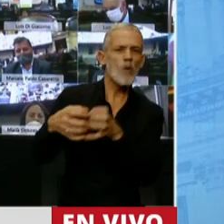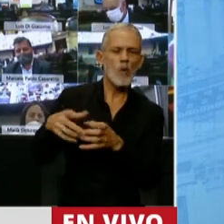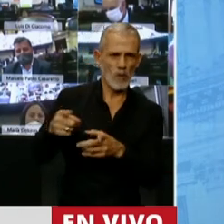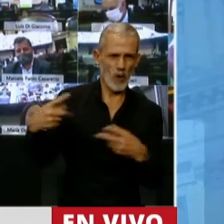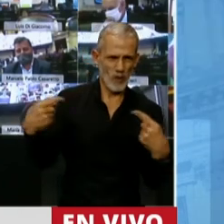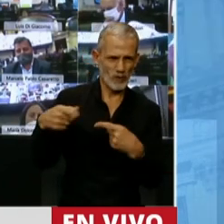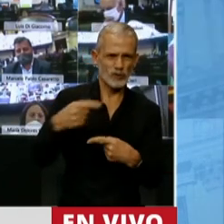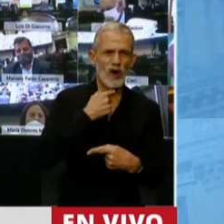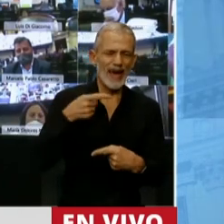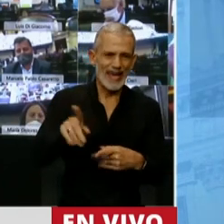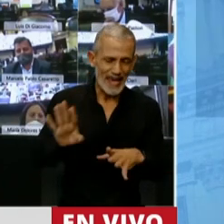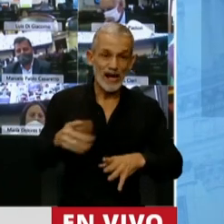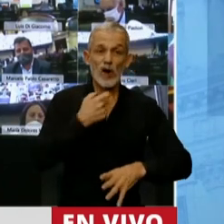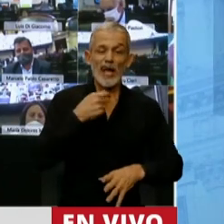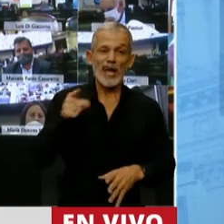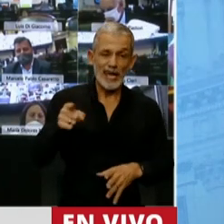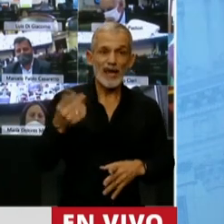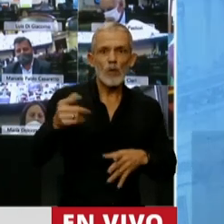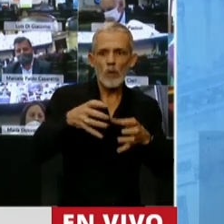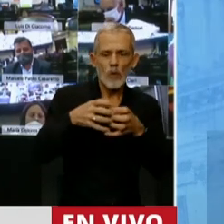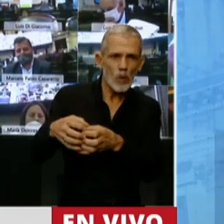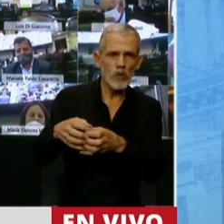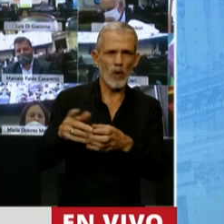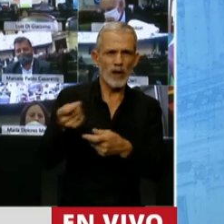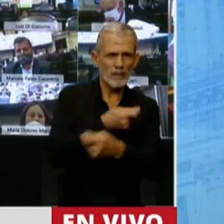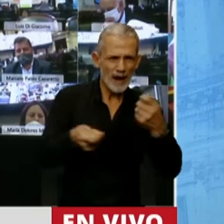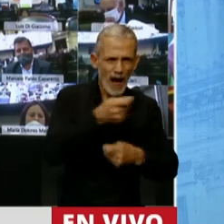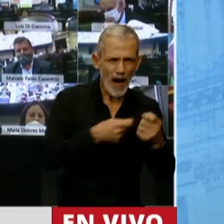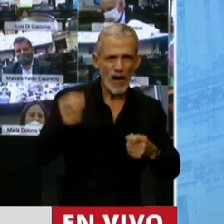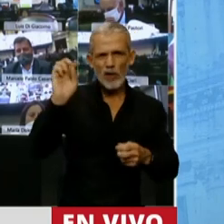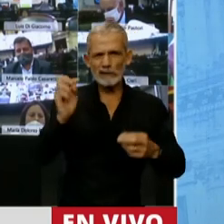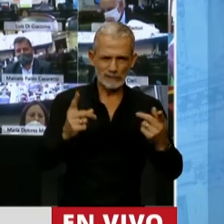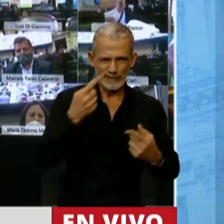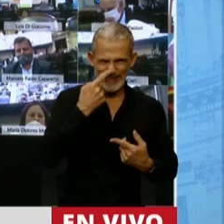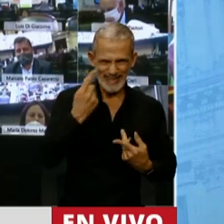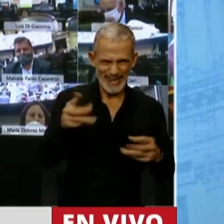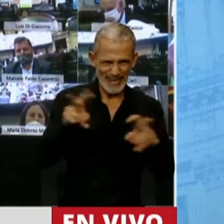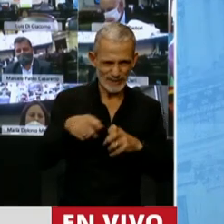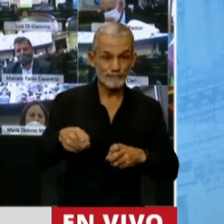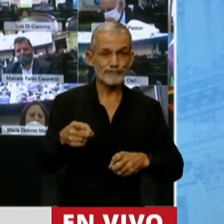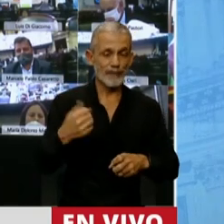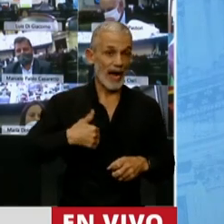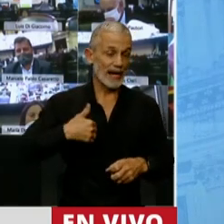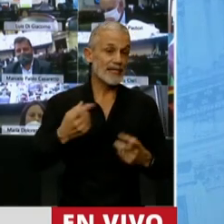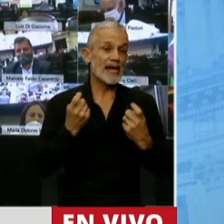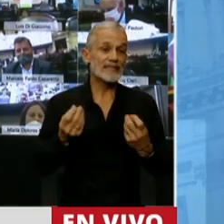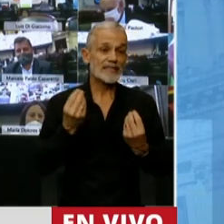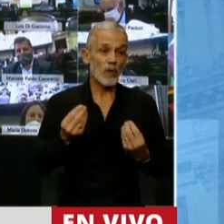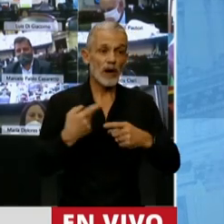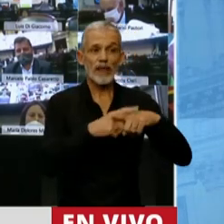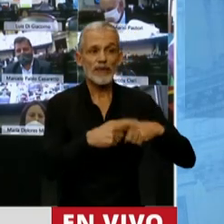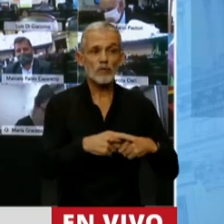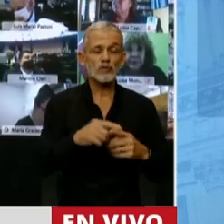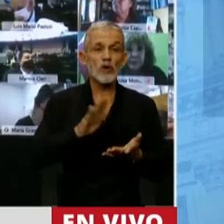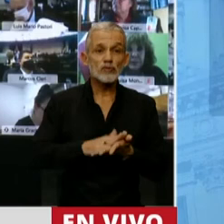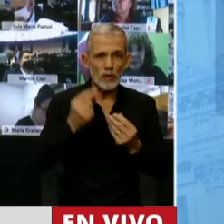de la oposición, es lo que espera un sector de los mercados, sino que la Argentina lo que necesita es que discutamos